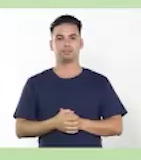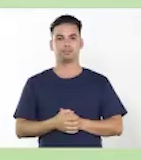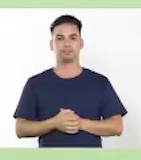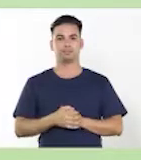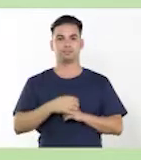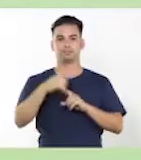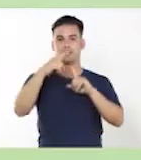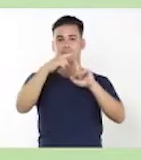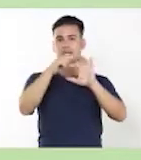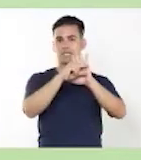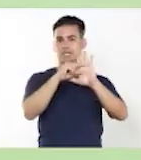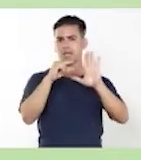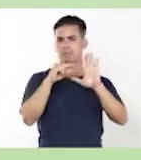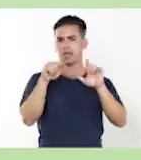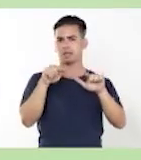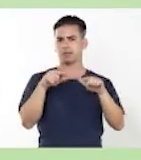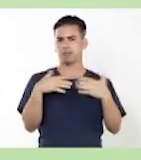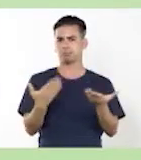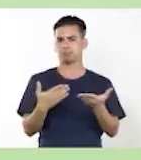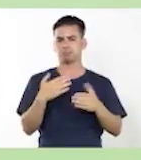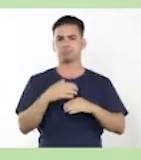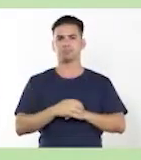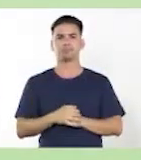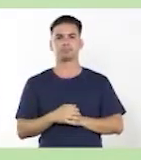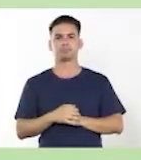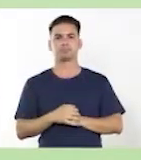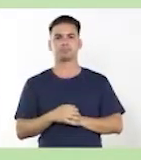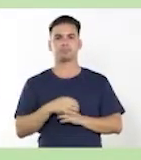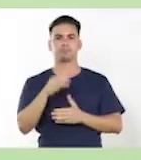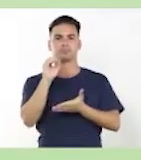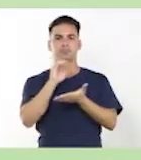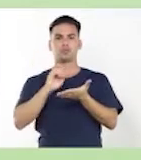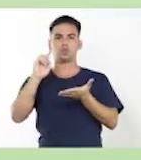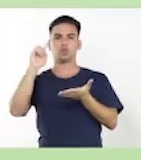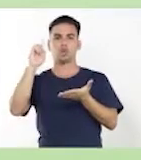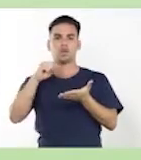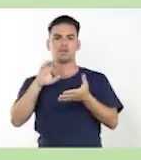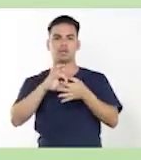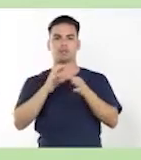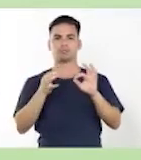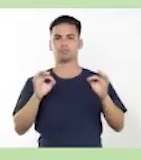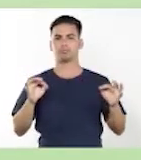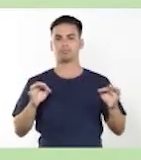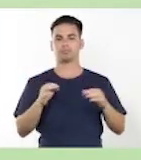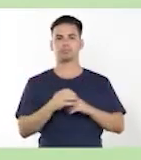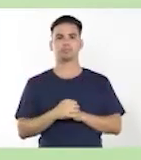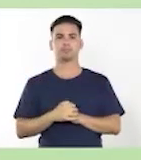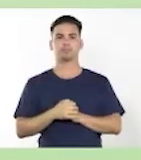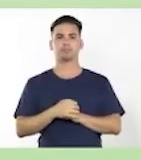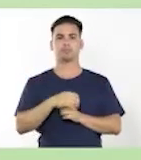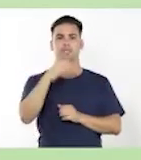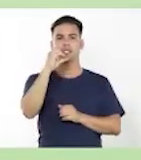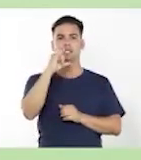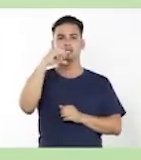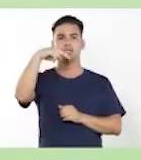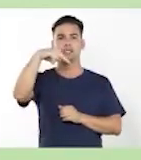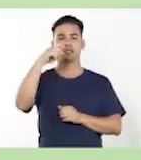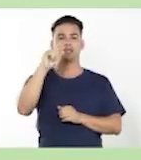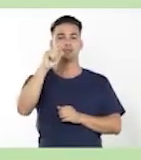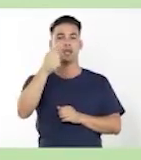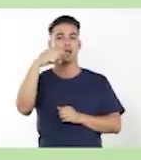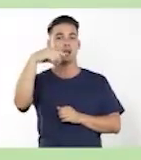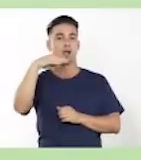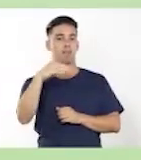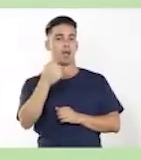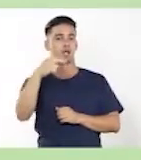La temática del primer semestre en estructura y ortografía es el sintagma nominal, su estructura,